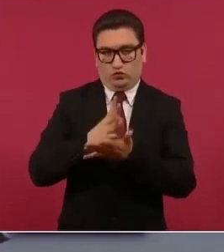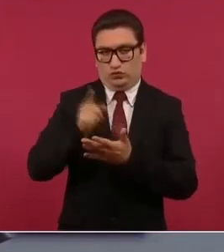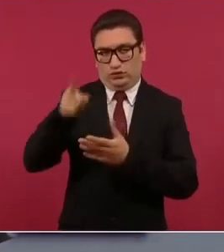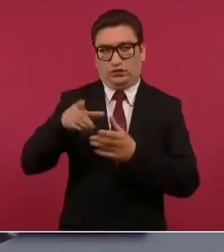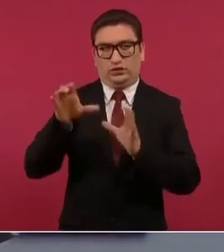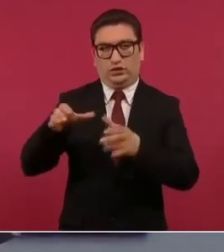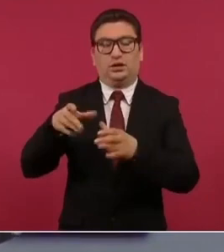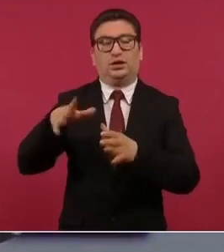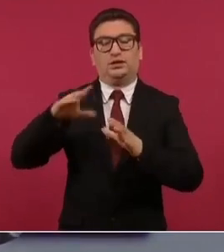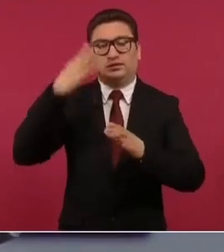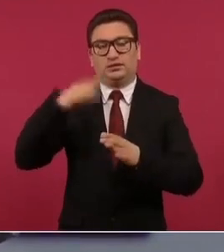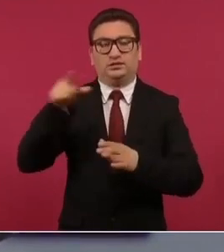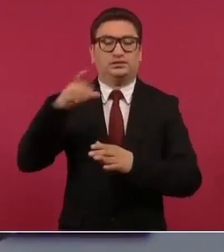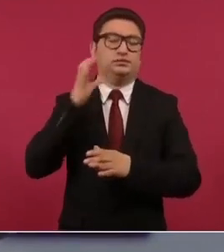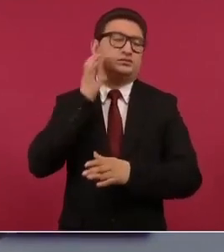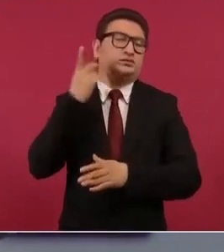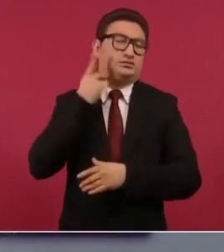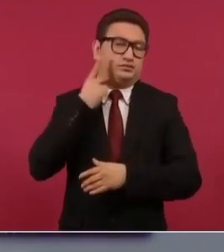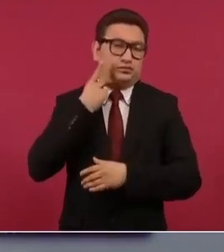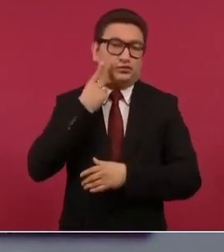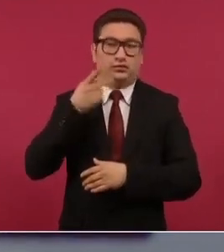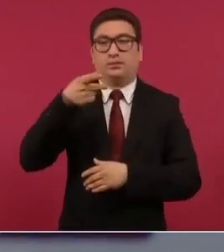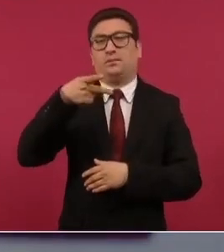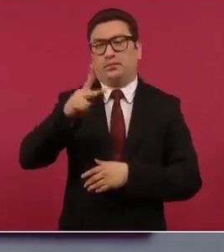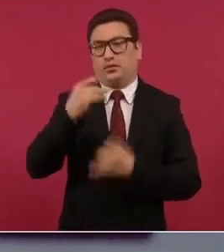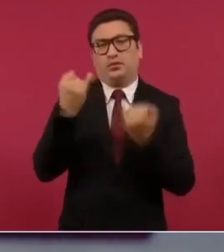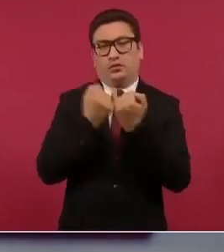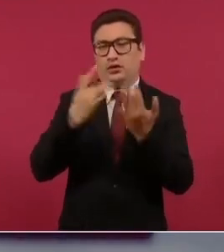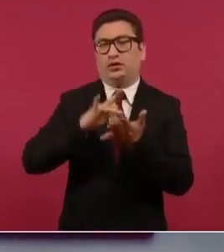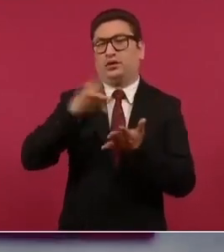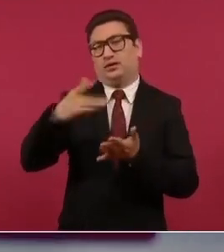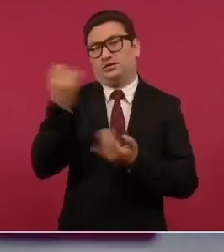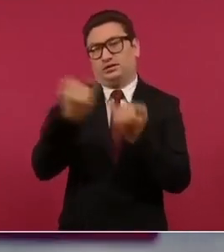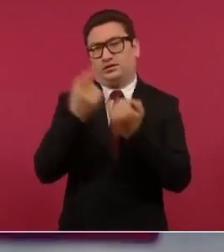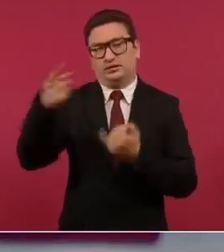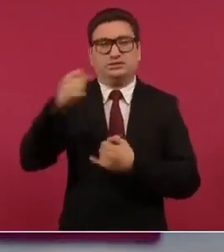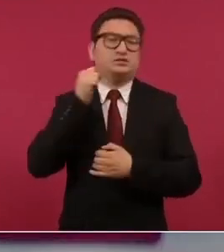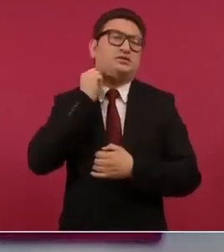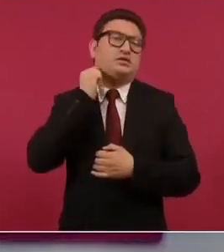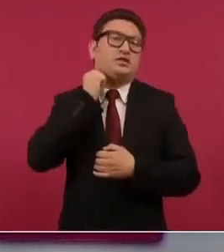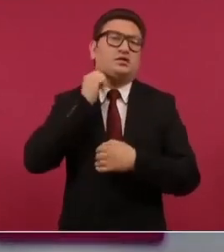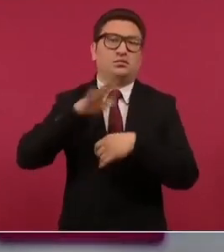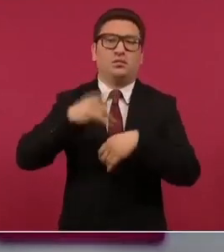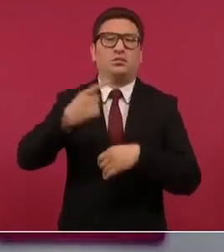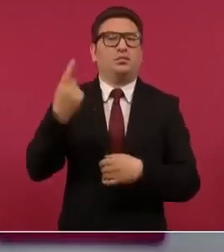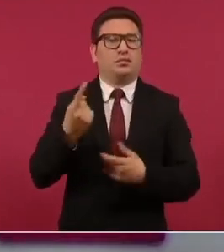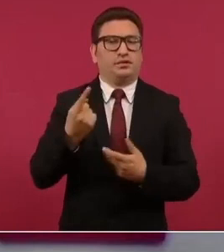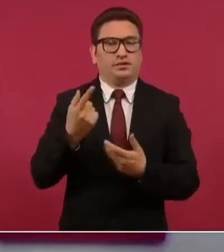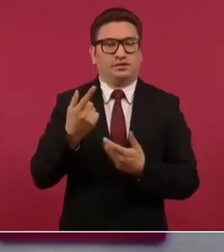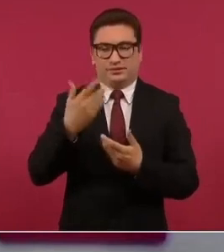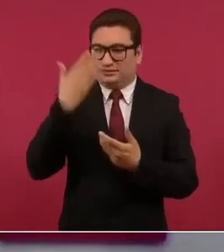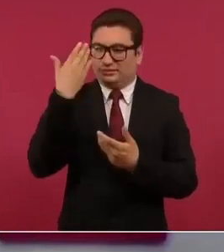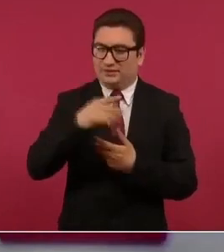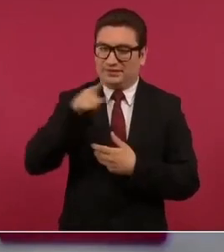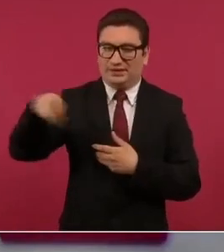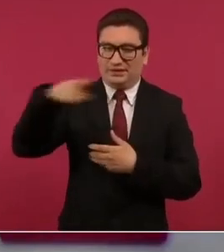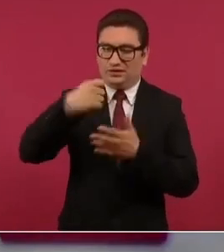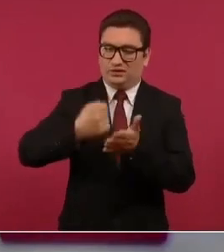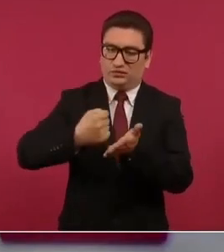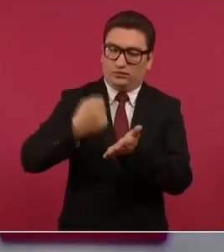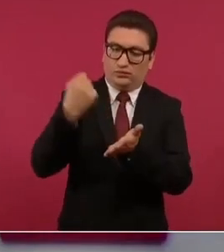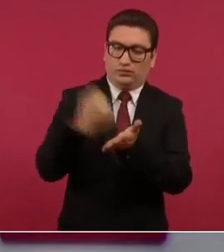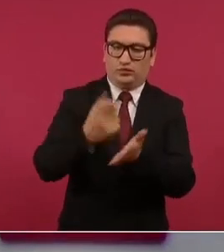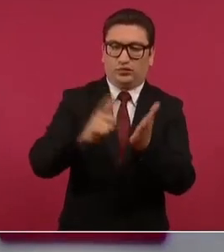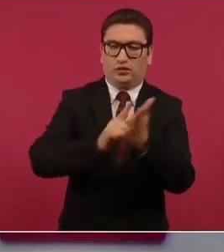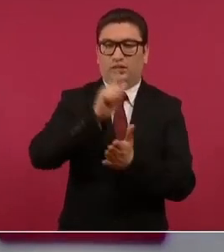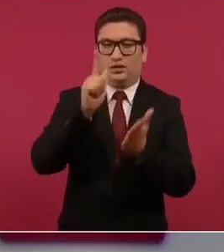la Cámara de Diputados pero también muchas gracias a los senadores porque aprobaron la